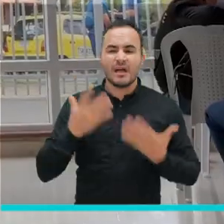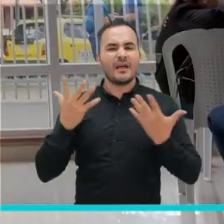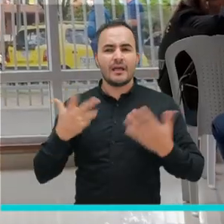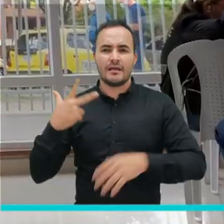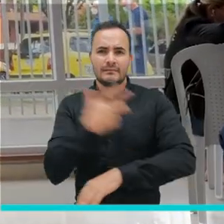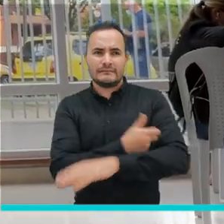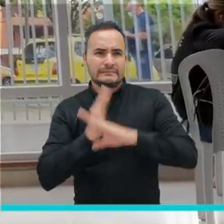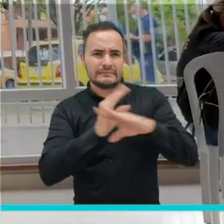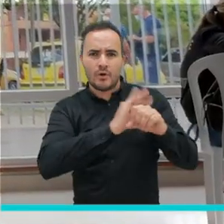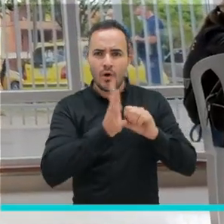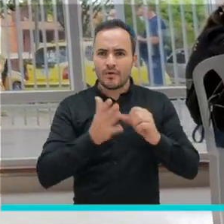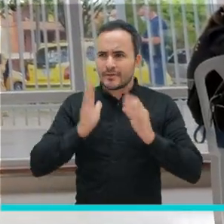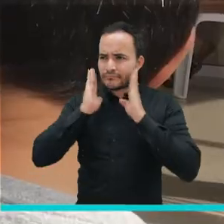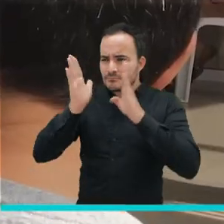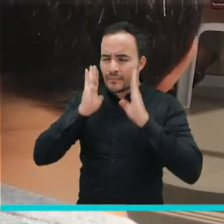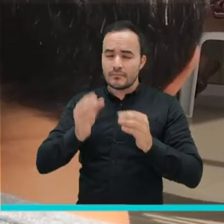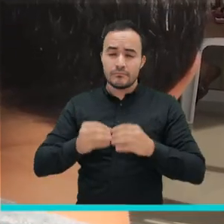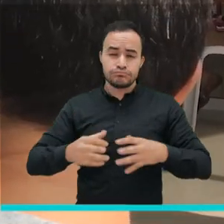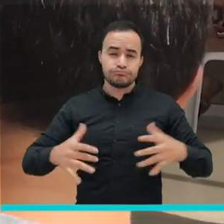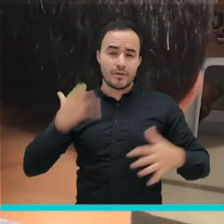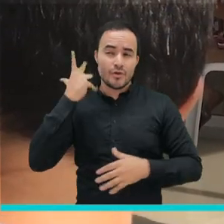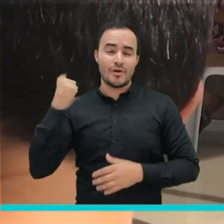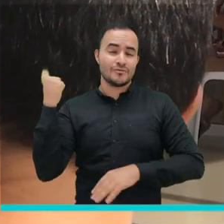para cubrir a la población.